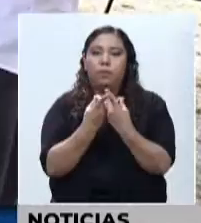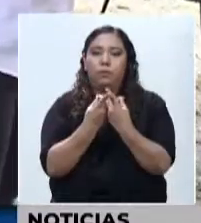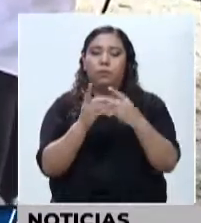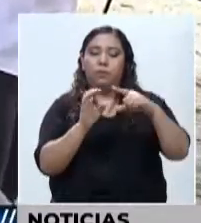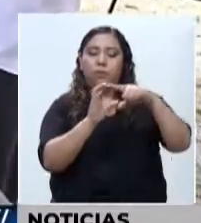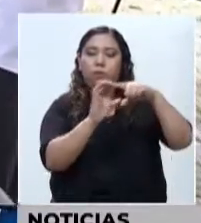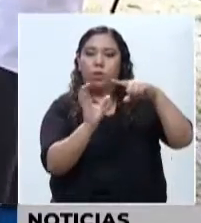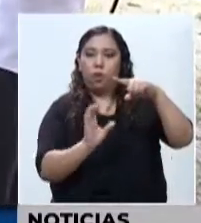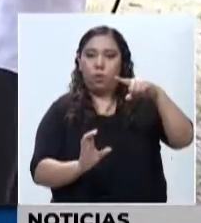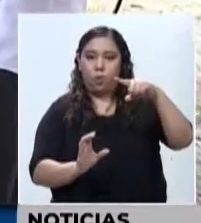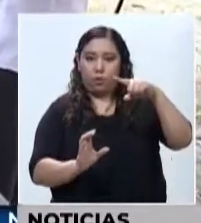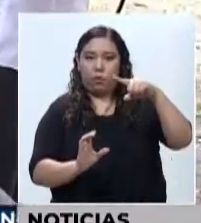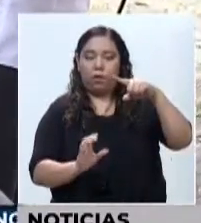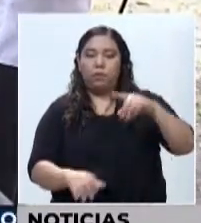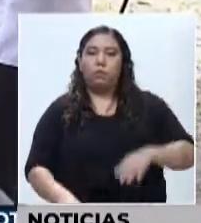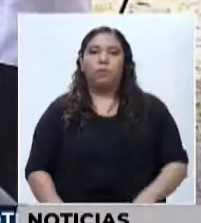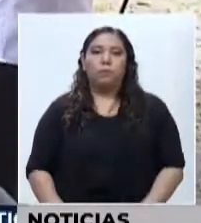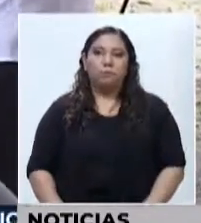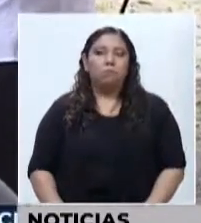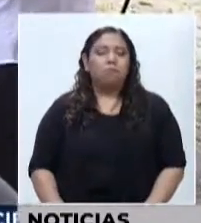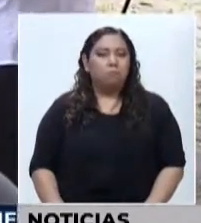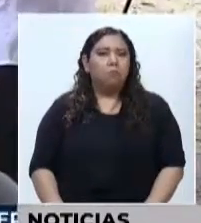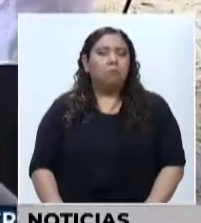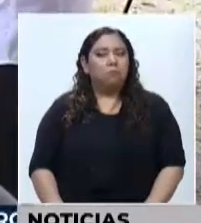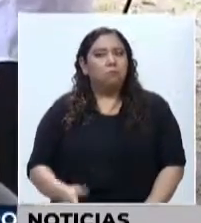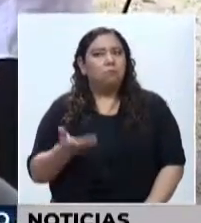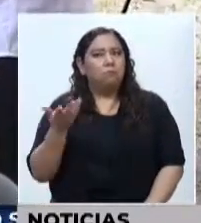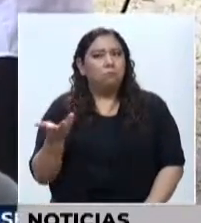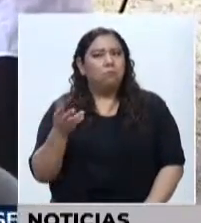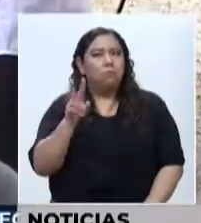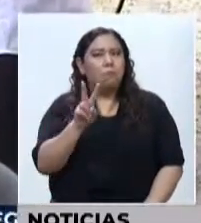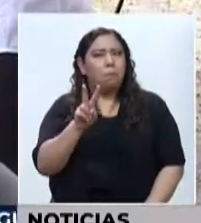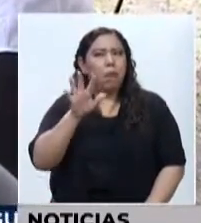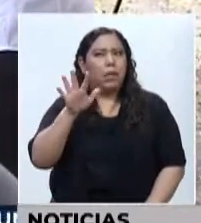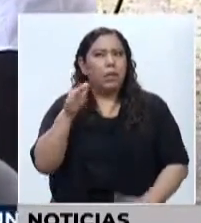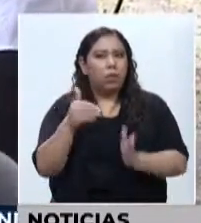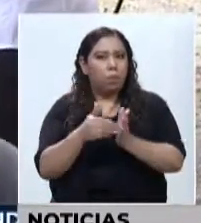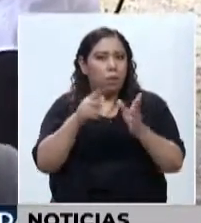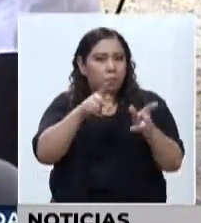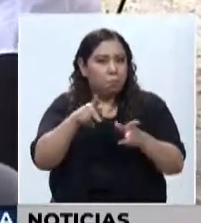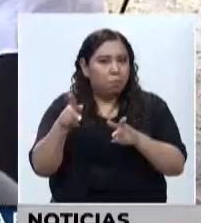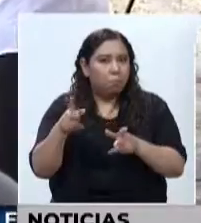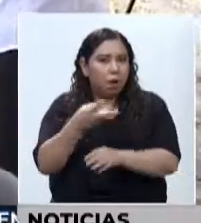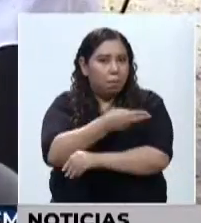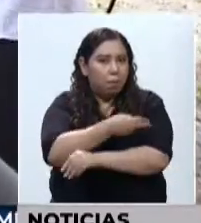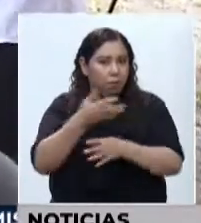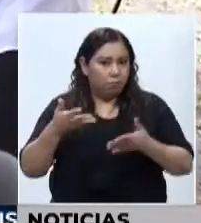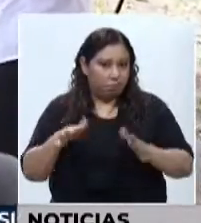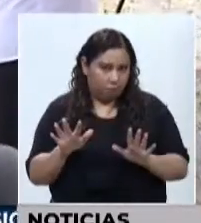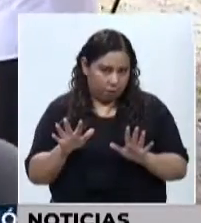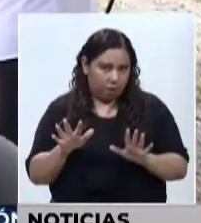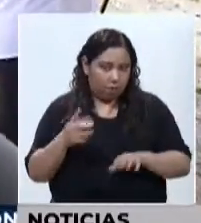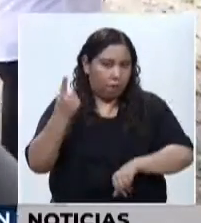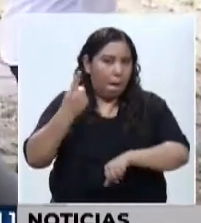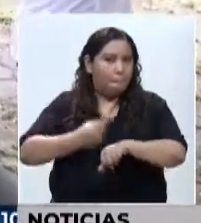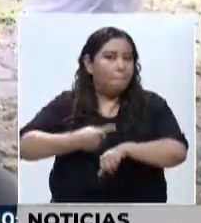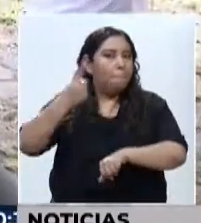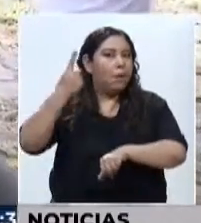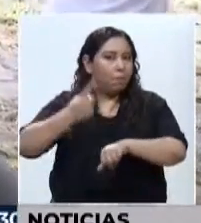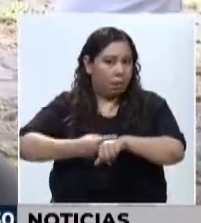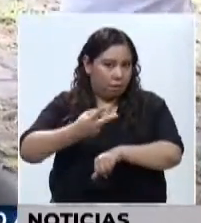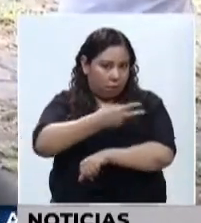estamos nosotros ya hablando de 25 mil personas que han sido beneficiadas con una primera dosis